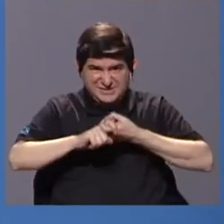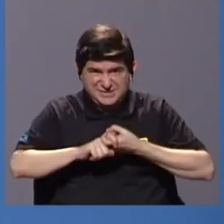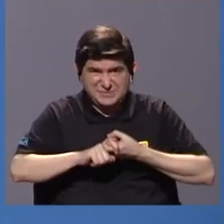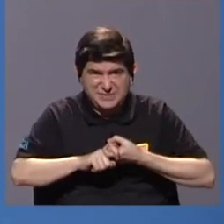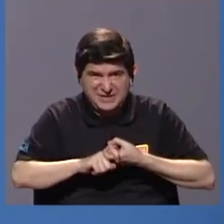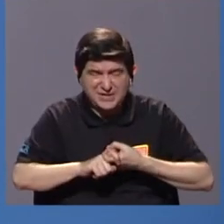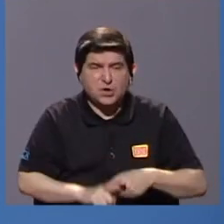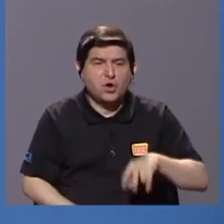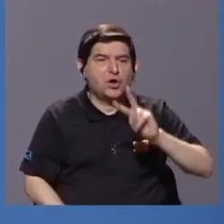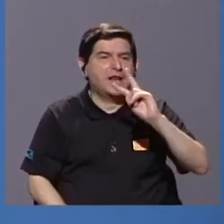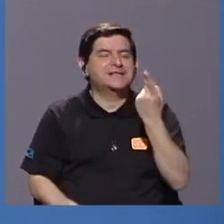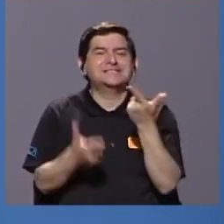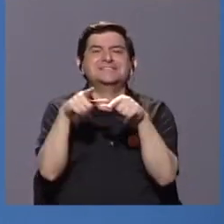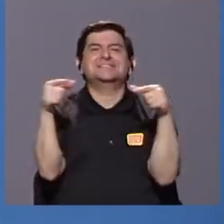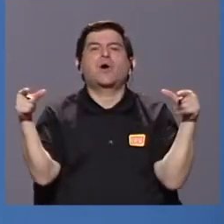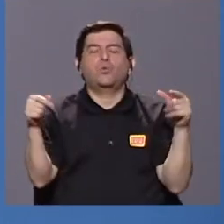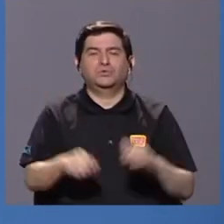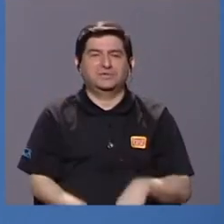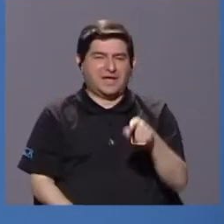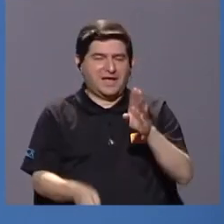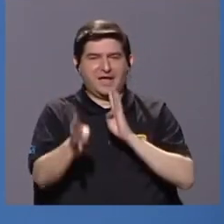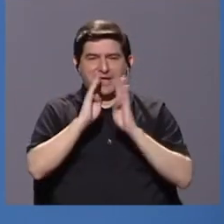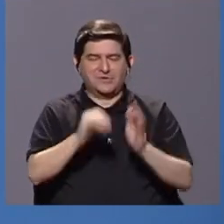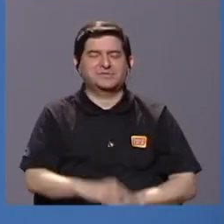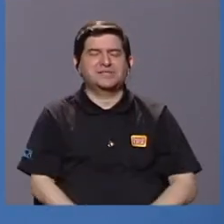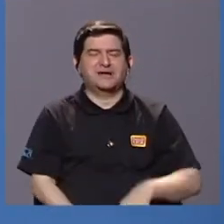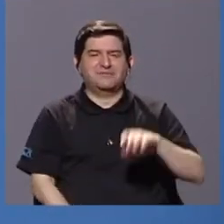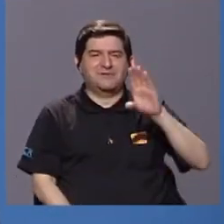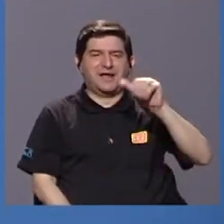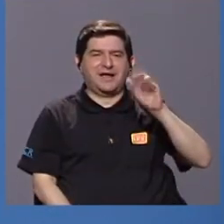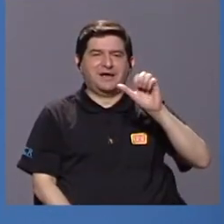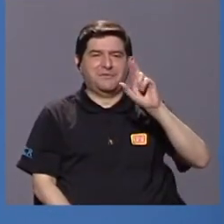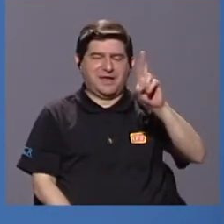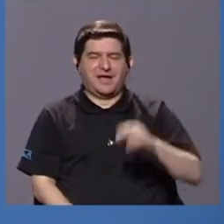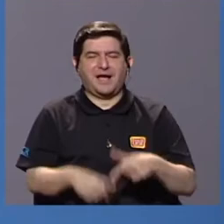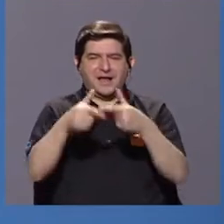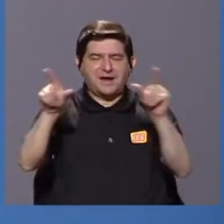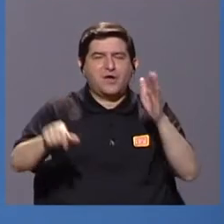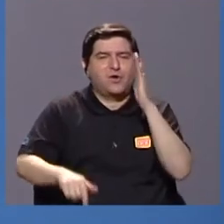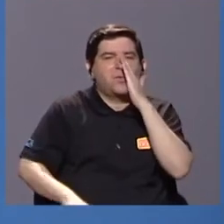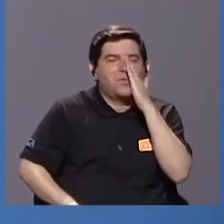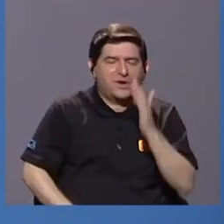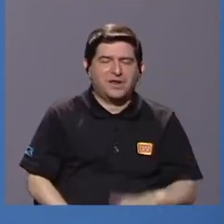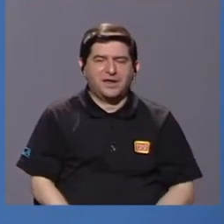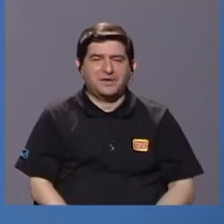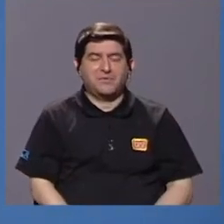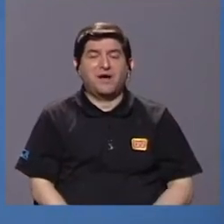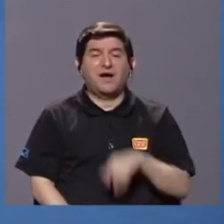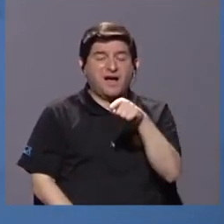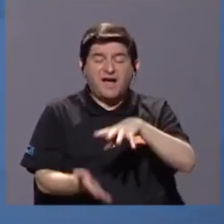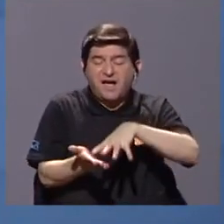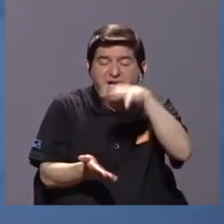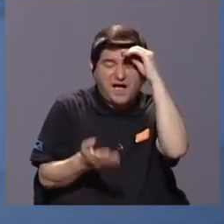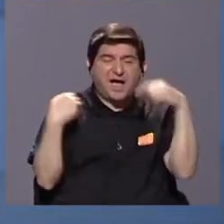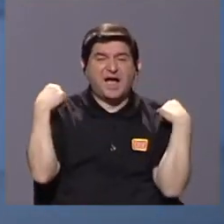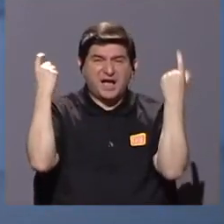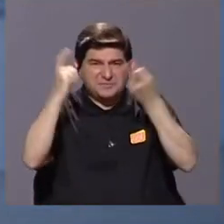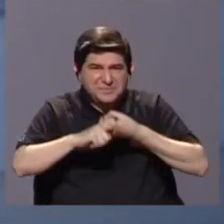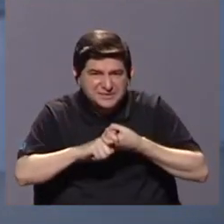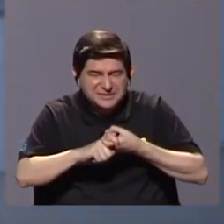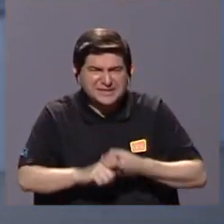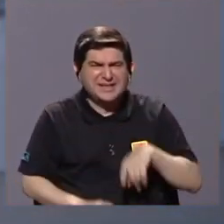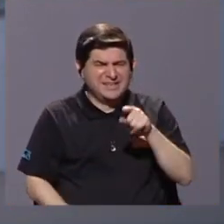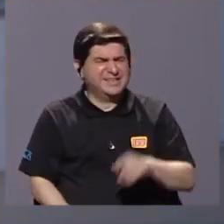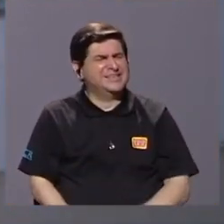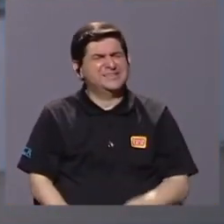segunda lengua. Ellos hablan cabecar como lengua materna y aprenden el español y el proceso de aprendizaje del español es muy